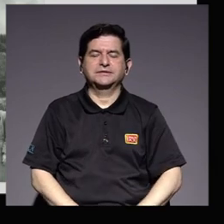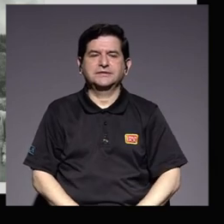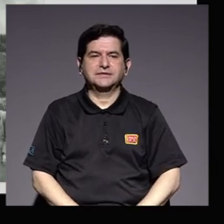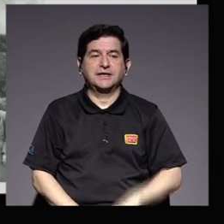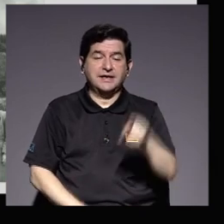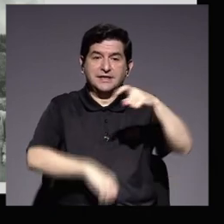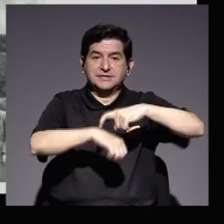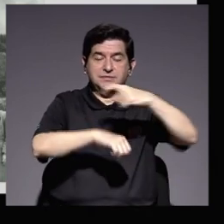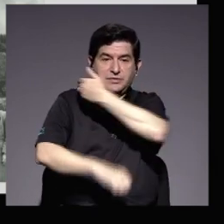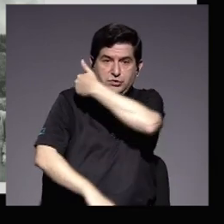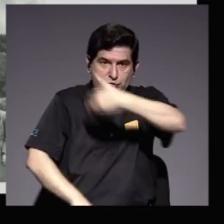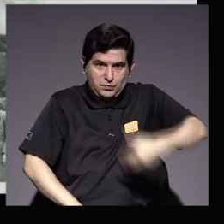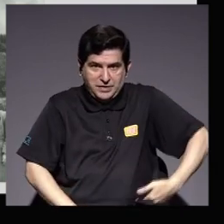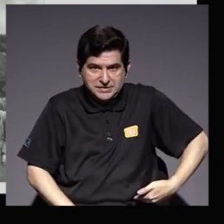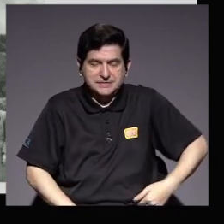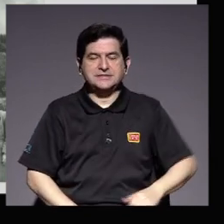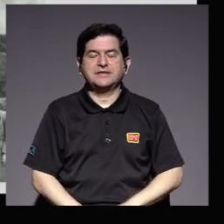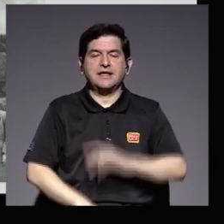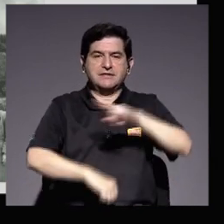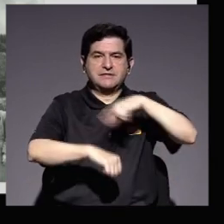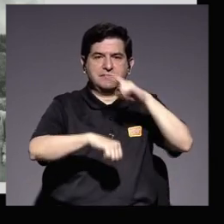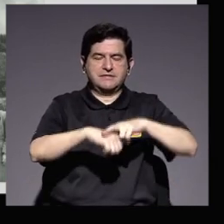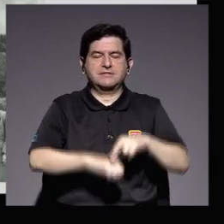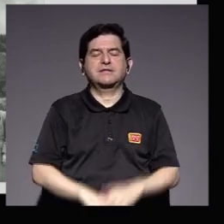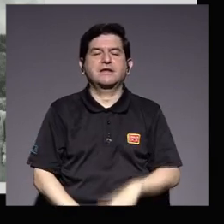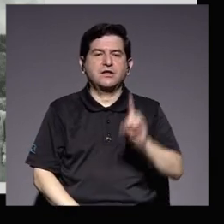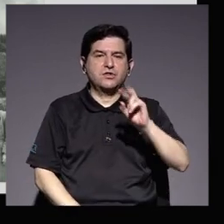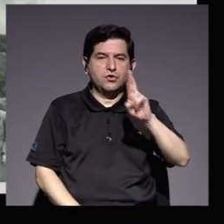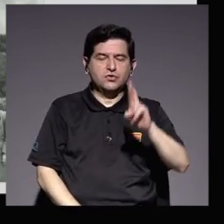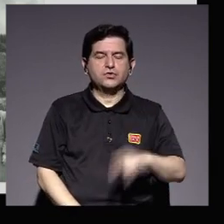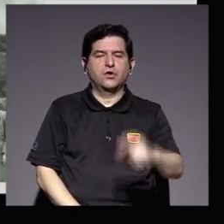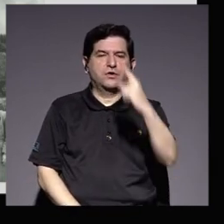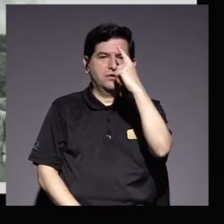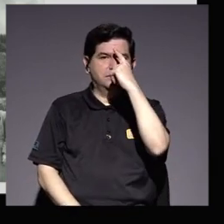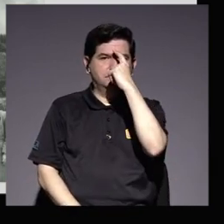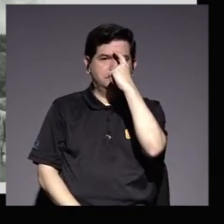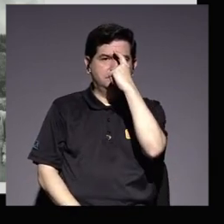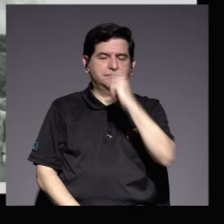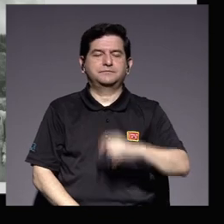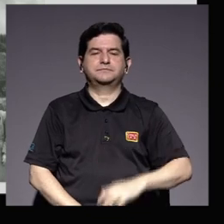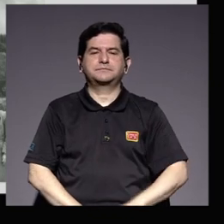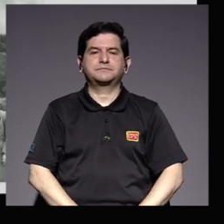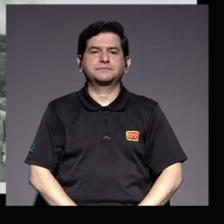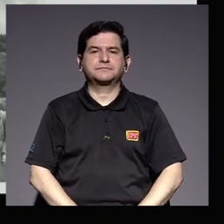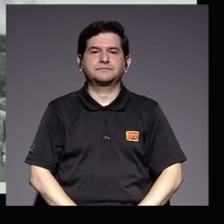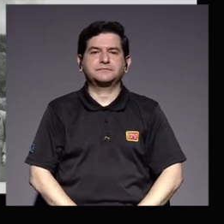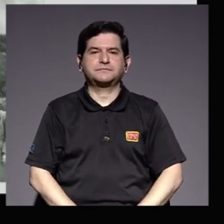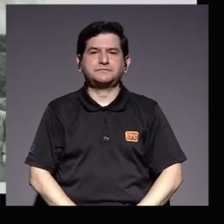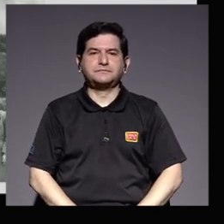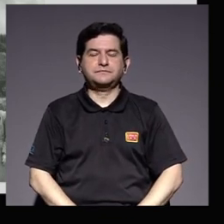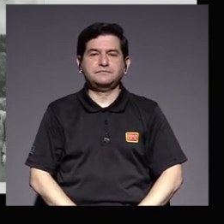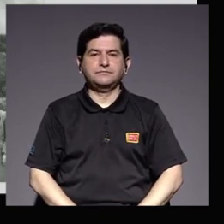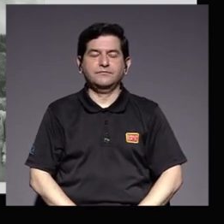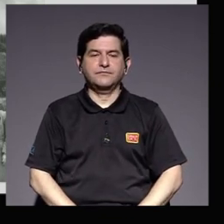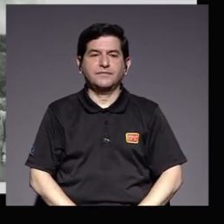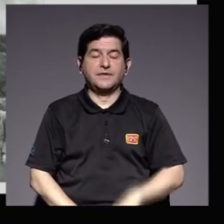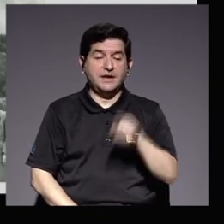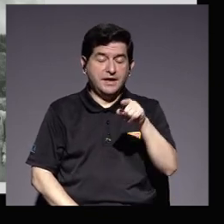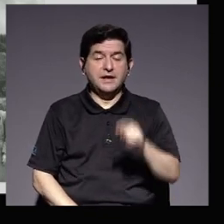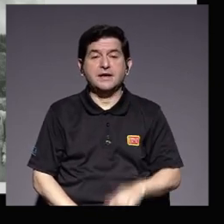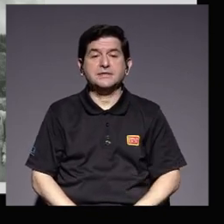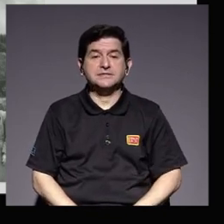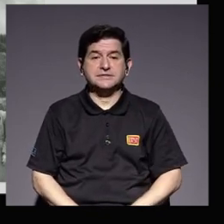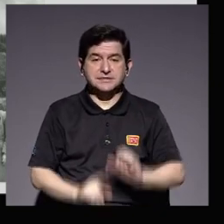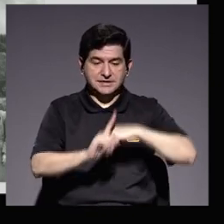por el entonces presidente de la República, doctor Rafael Ángel Calderón Guardia. El círculo virtuoso en el cual se